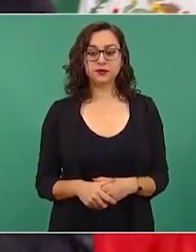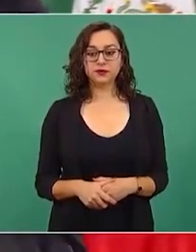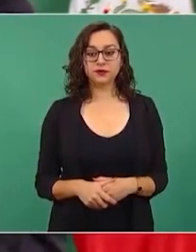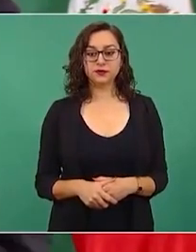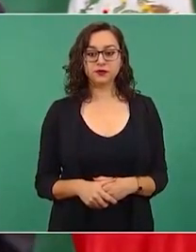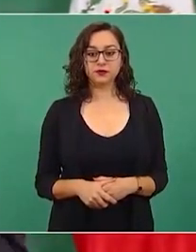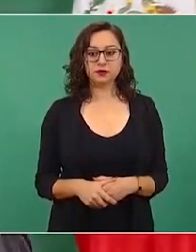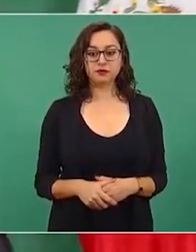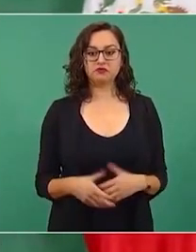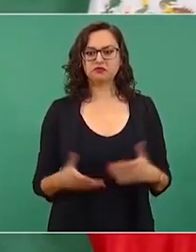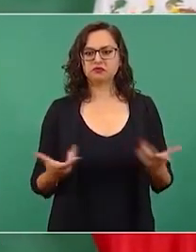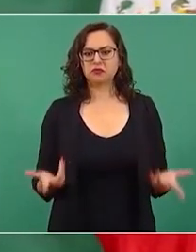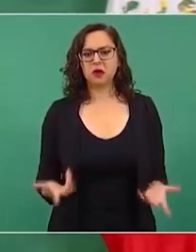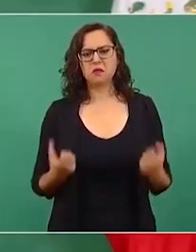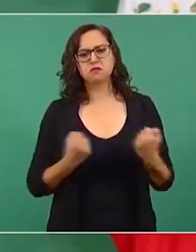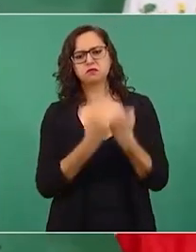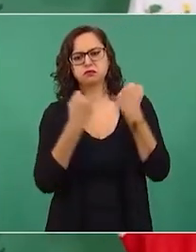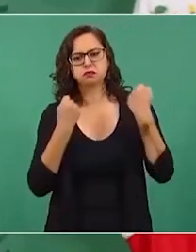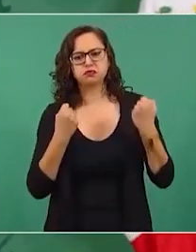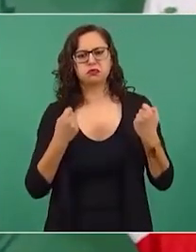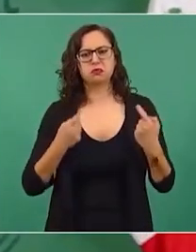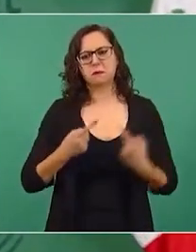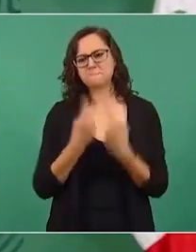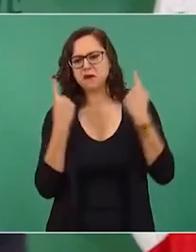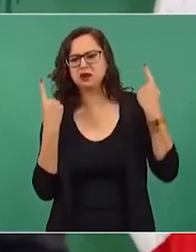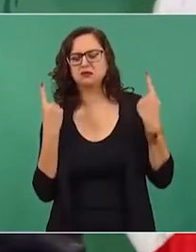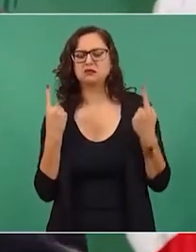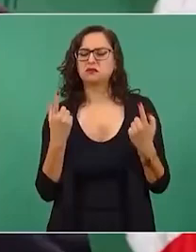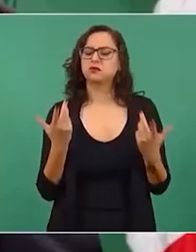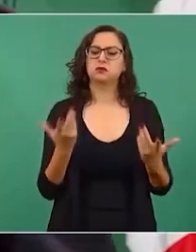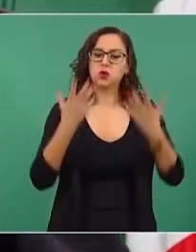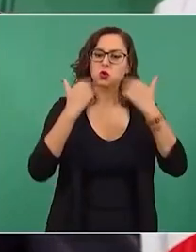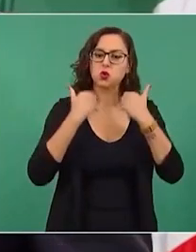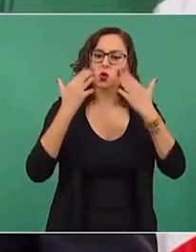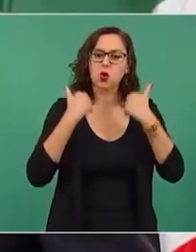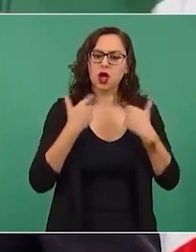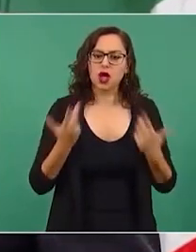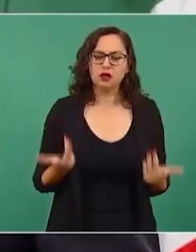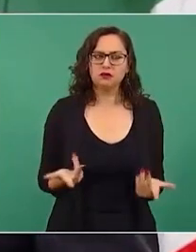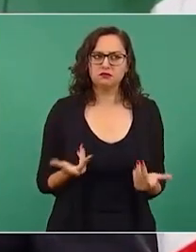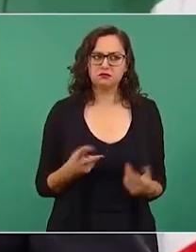diferencias, son buenas. Aquí nuestros adversarios